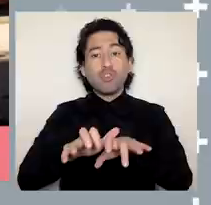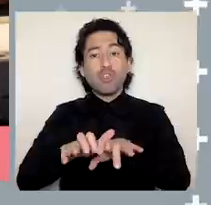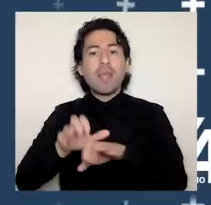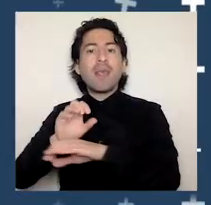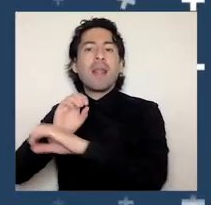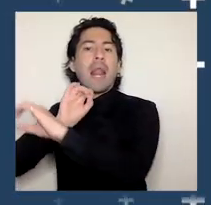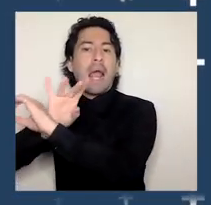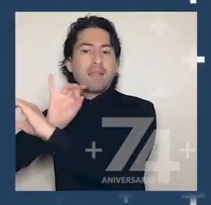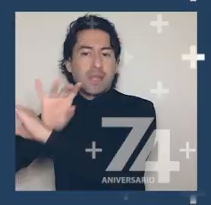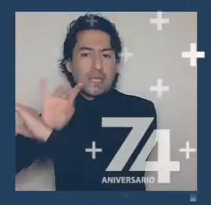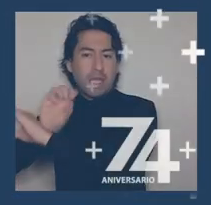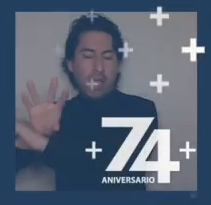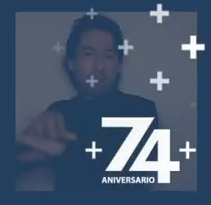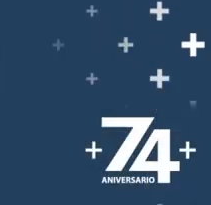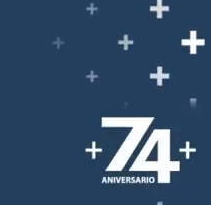Castilla.